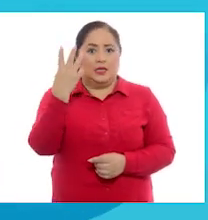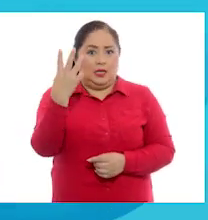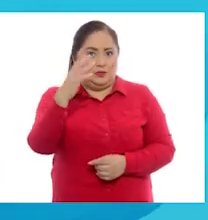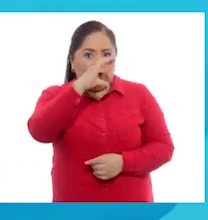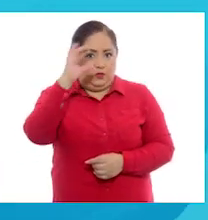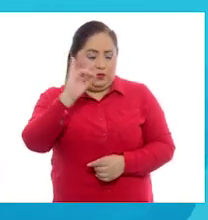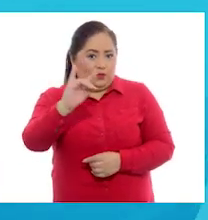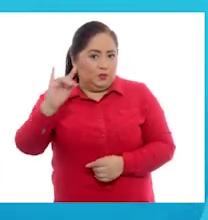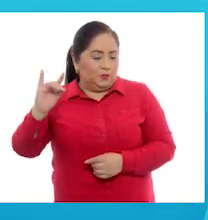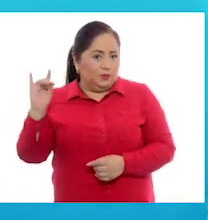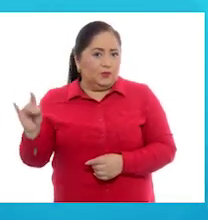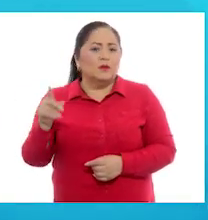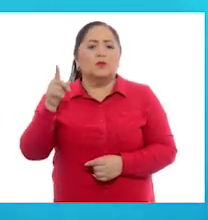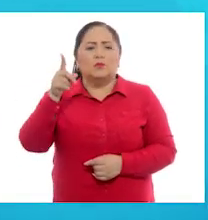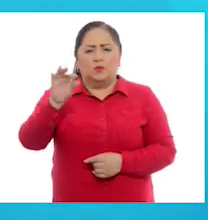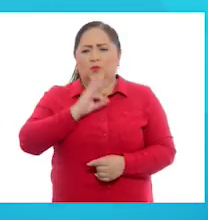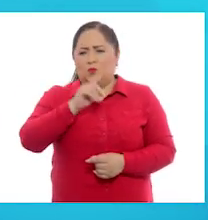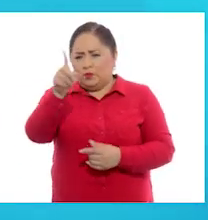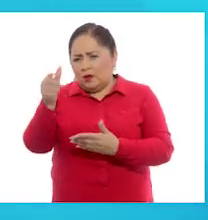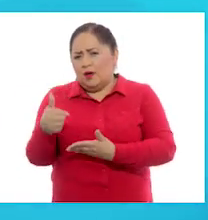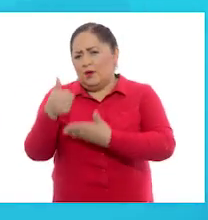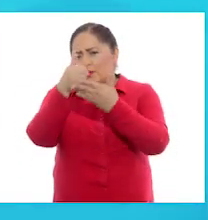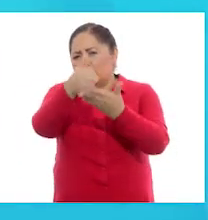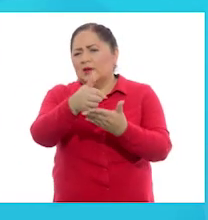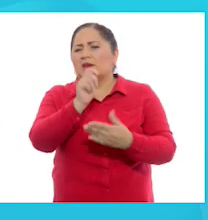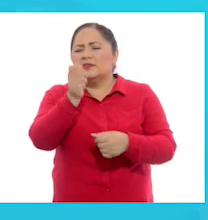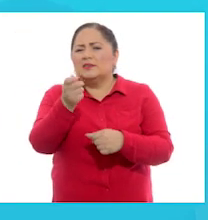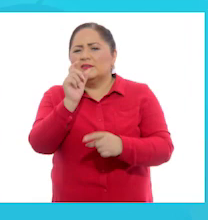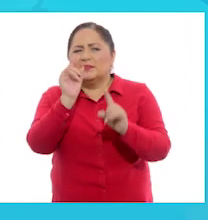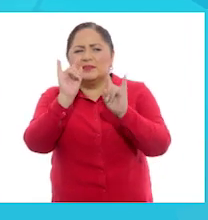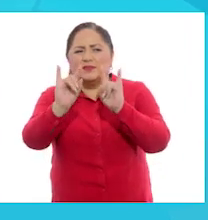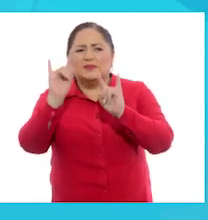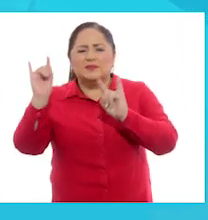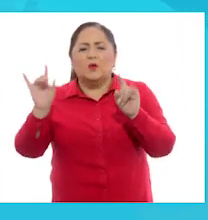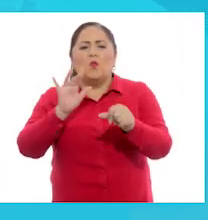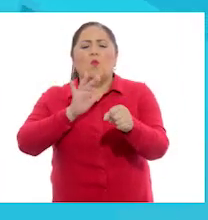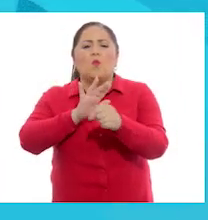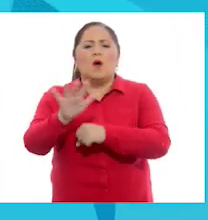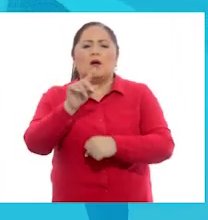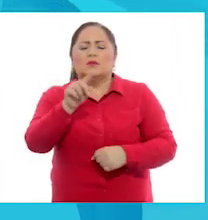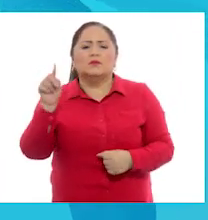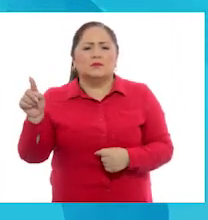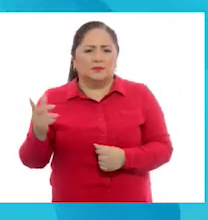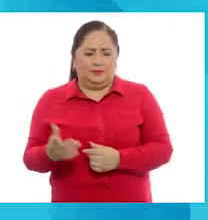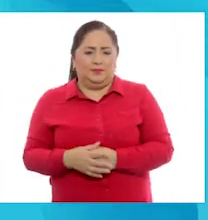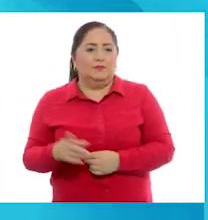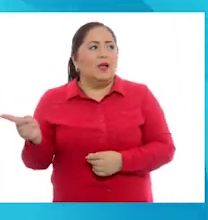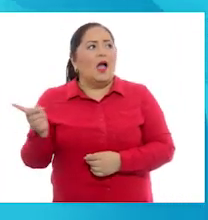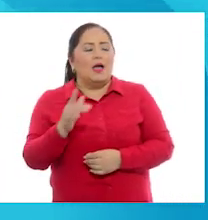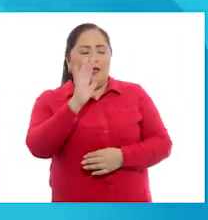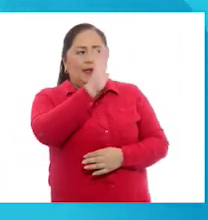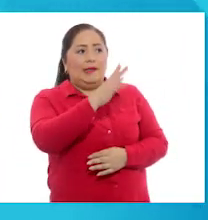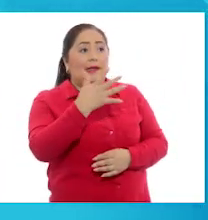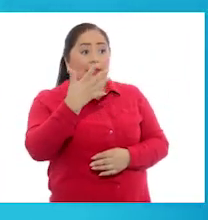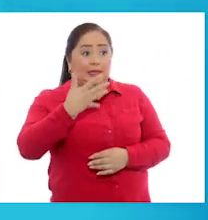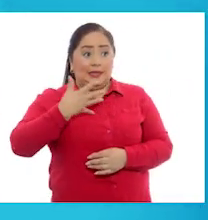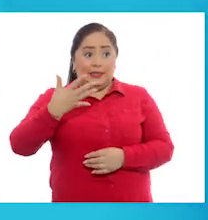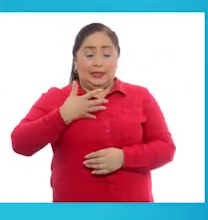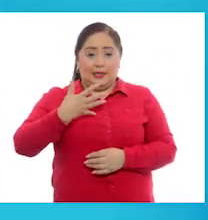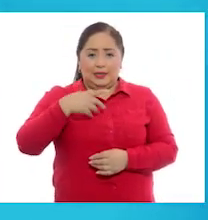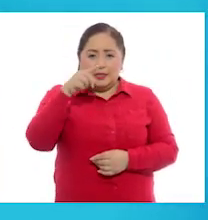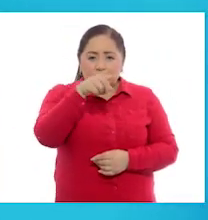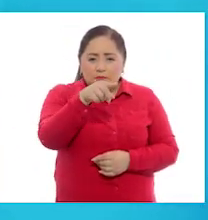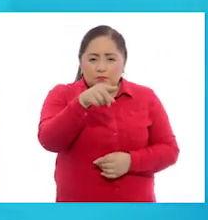imágenes. Pili, ¿puedes ayudarle a los niños a describir cuáles imágenes tenemos? Ahí tenemos